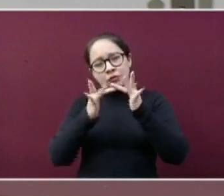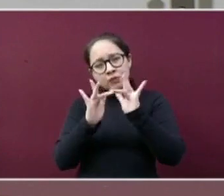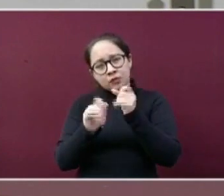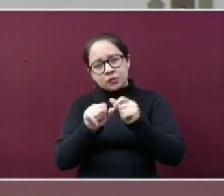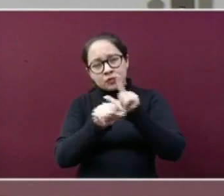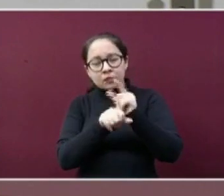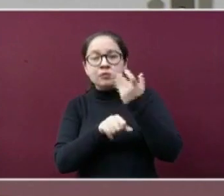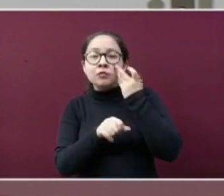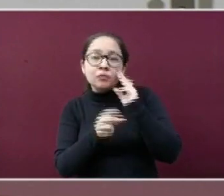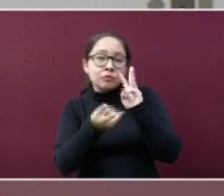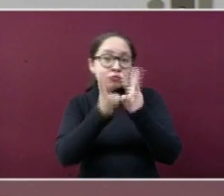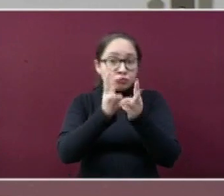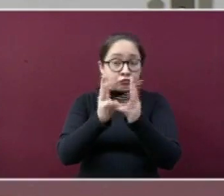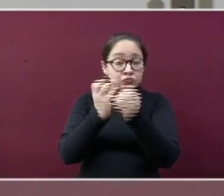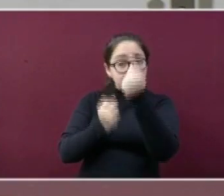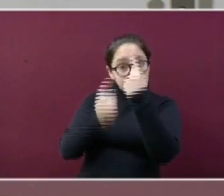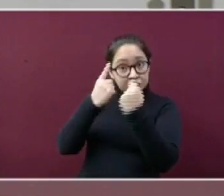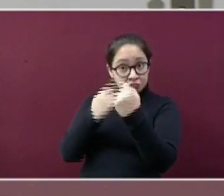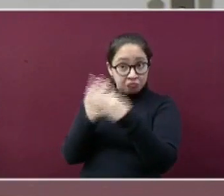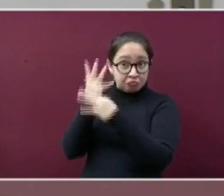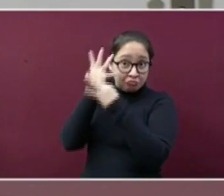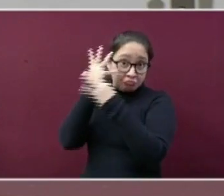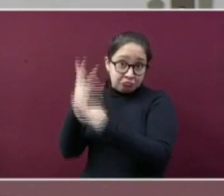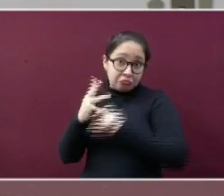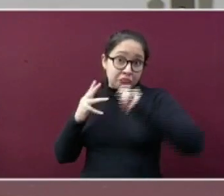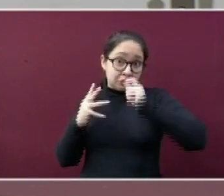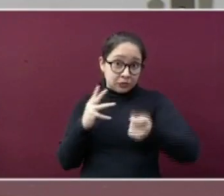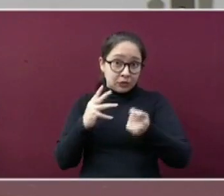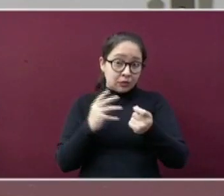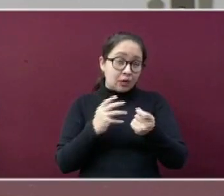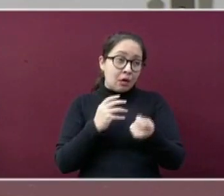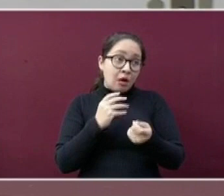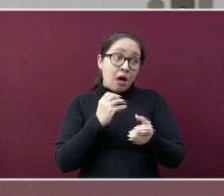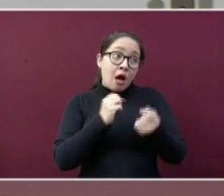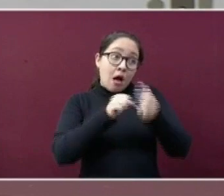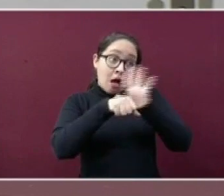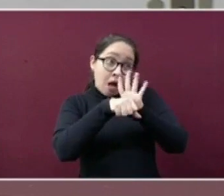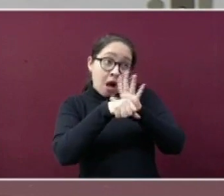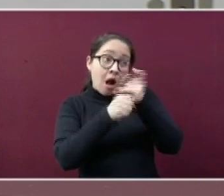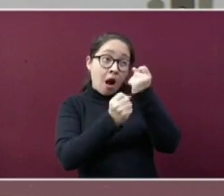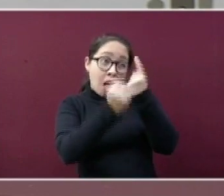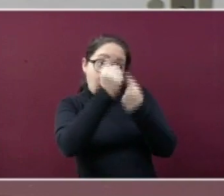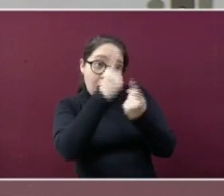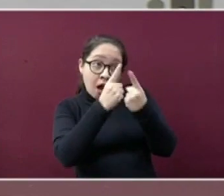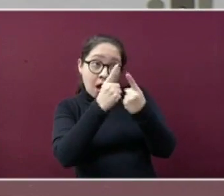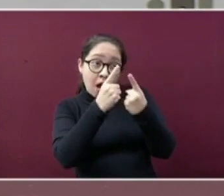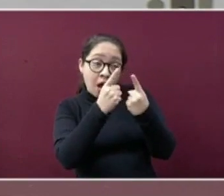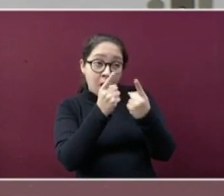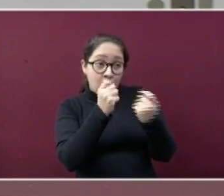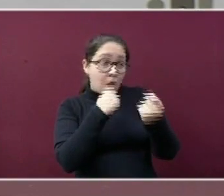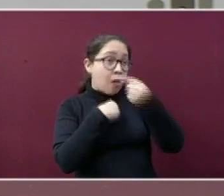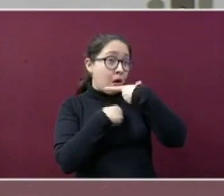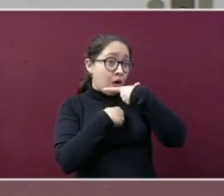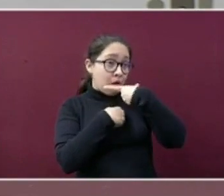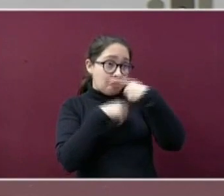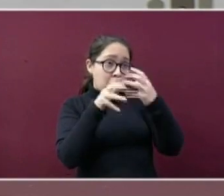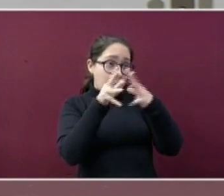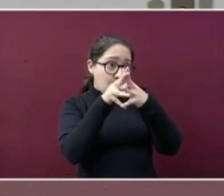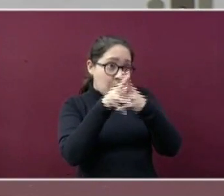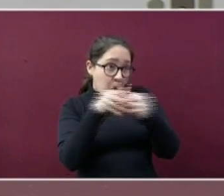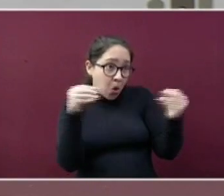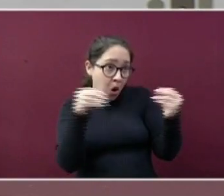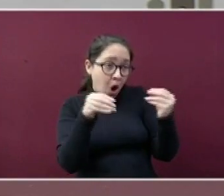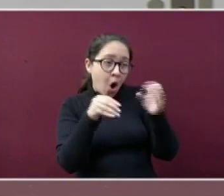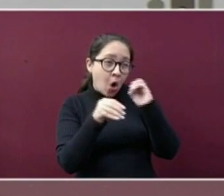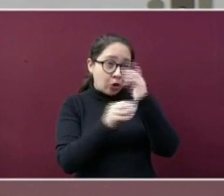sociales, así como testimonios, en los cuales afirman que ciertas sustancias y medicamentos han funcionado a favor